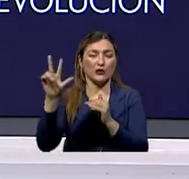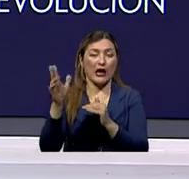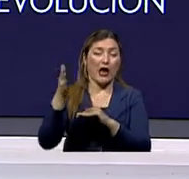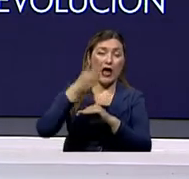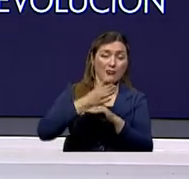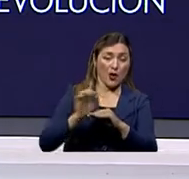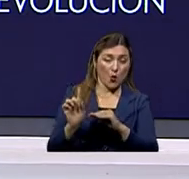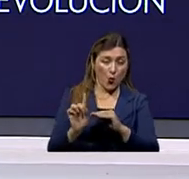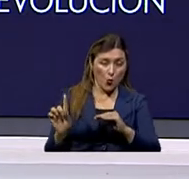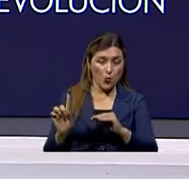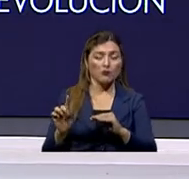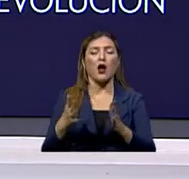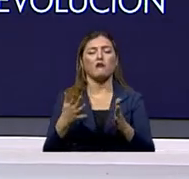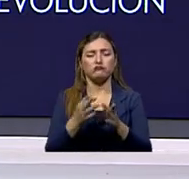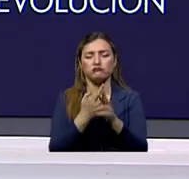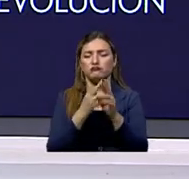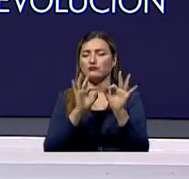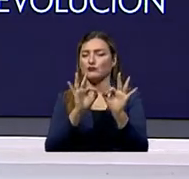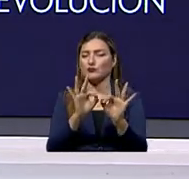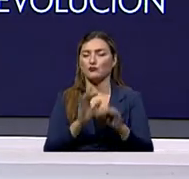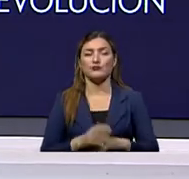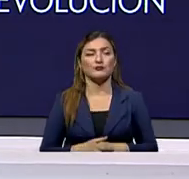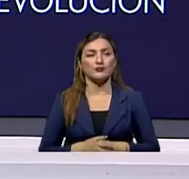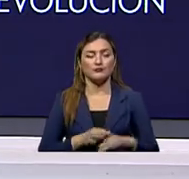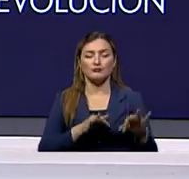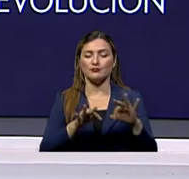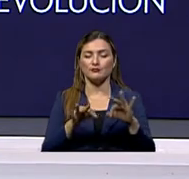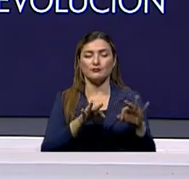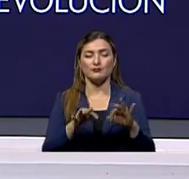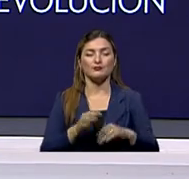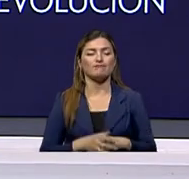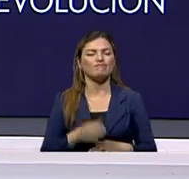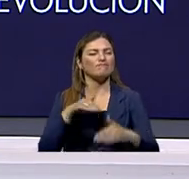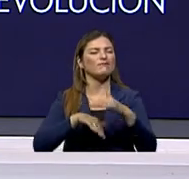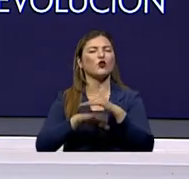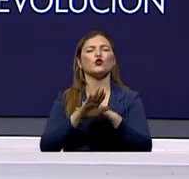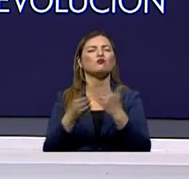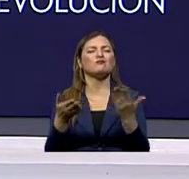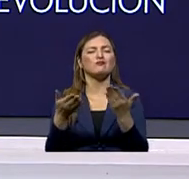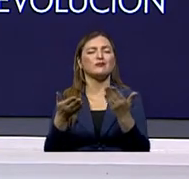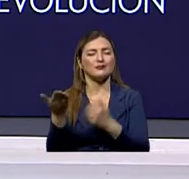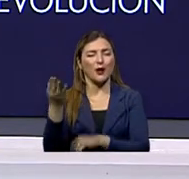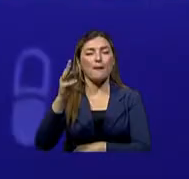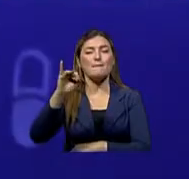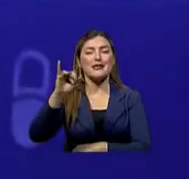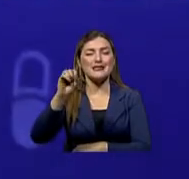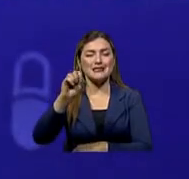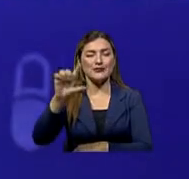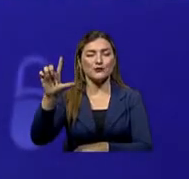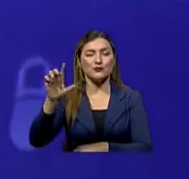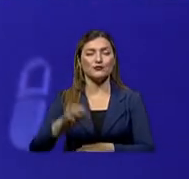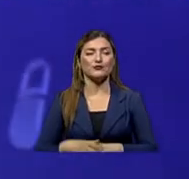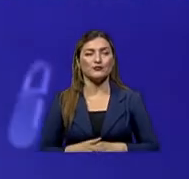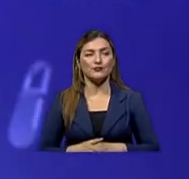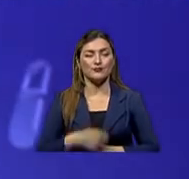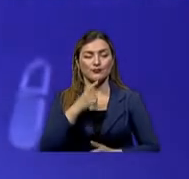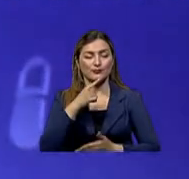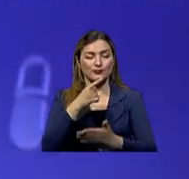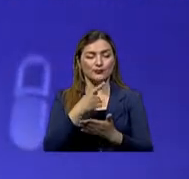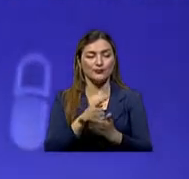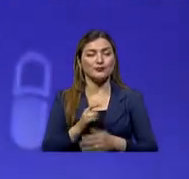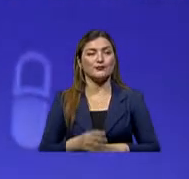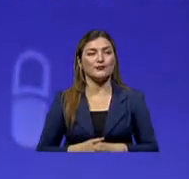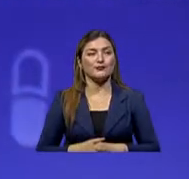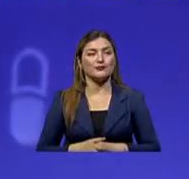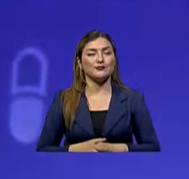resultados. Con esto de aquí, nosotros después de esa breve introducción, vamos a dar paso a Michelle. Así es, Esteban. Con